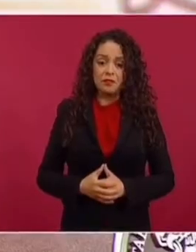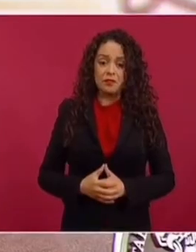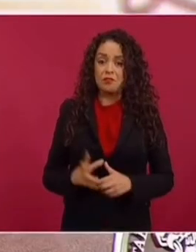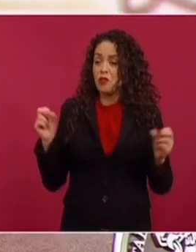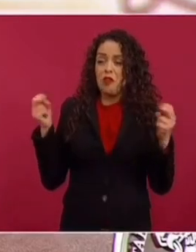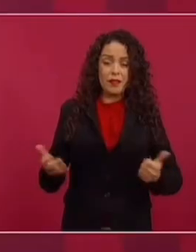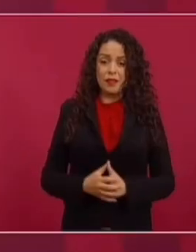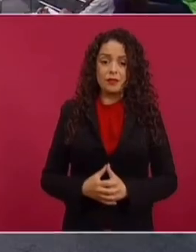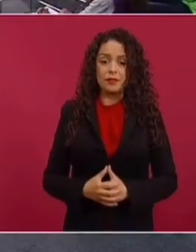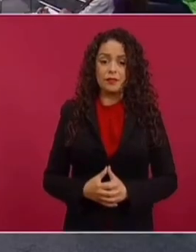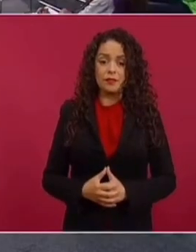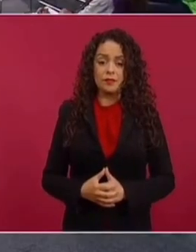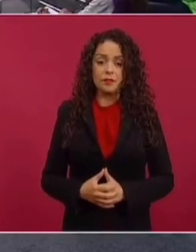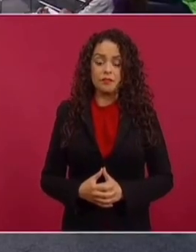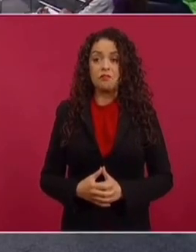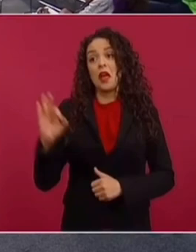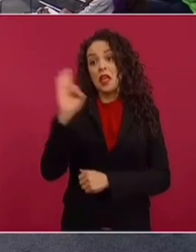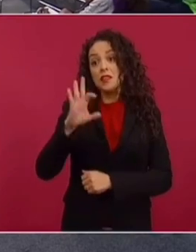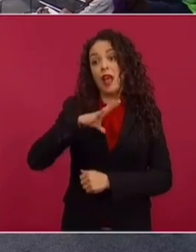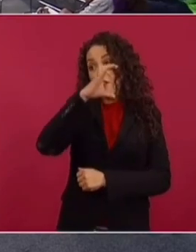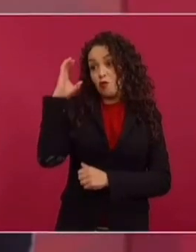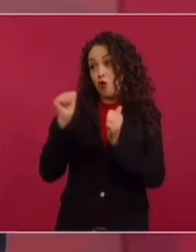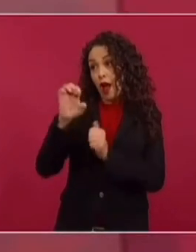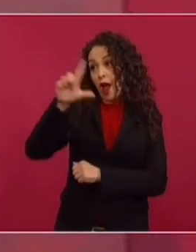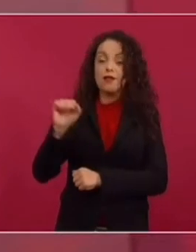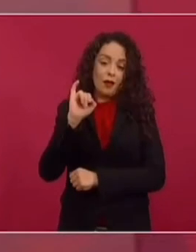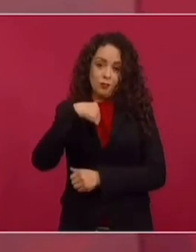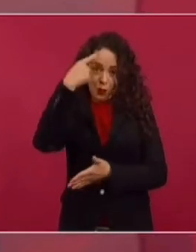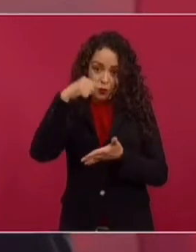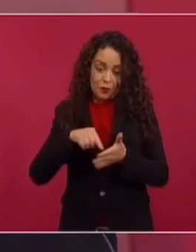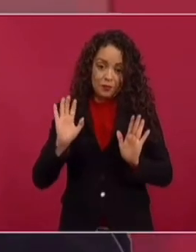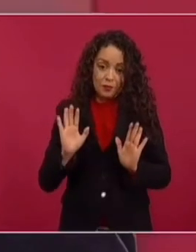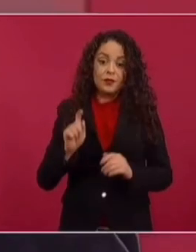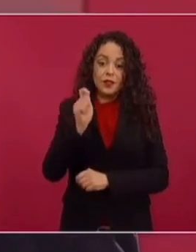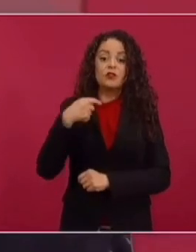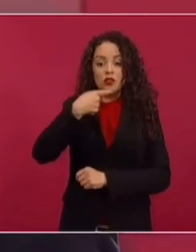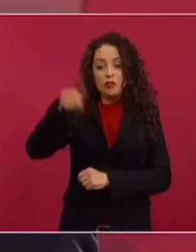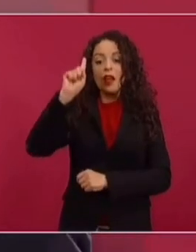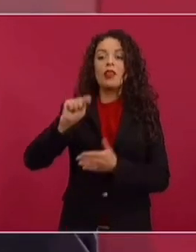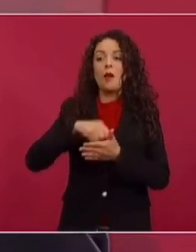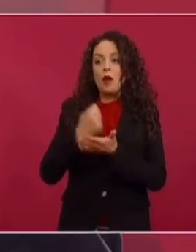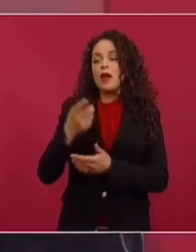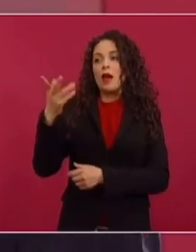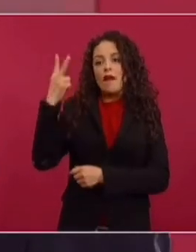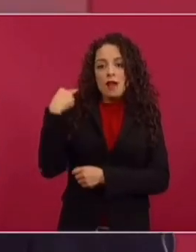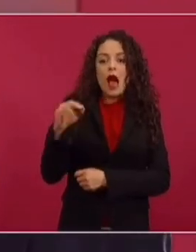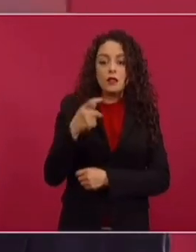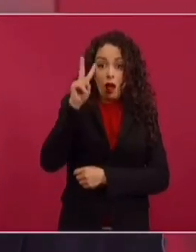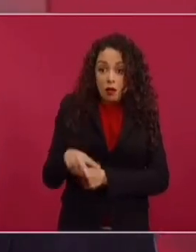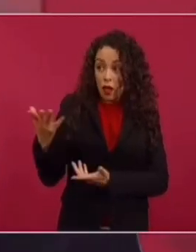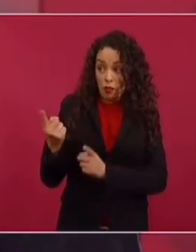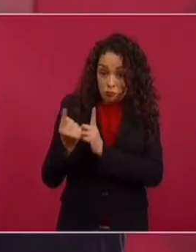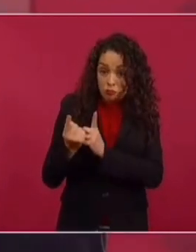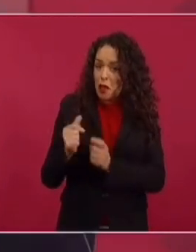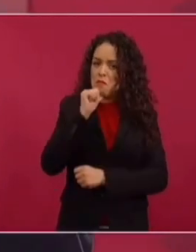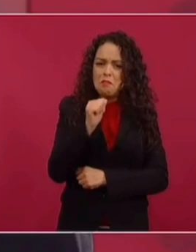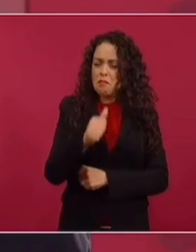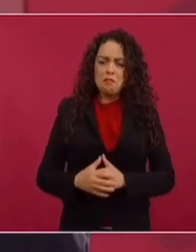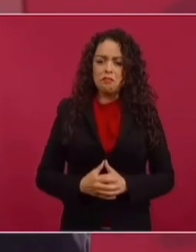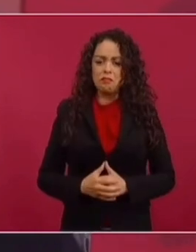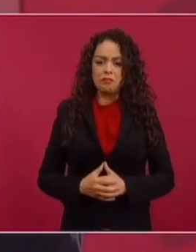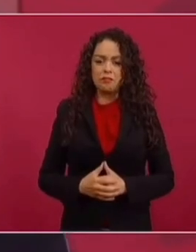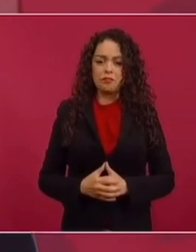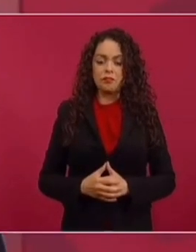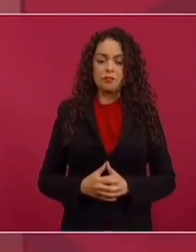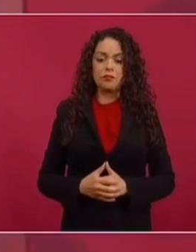En nada. Seguramente tengo fotos con ella, eso sí. Por mi gira Santa Maulipas y demás, pero no hay ninguna relación. Y además, pues ni